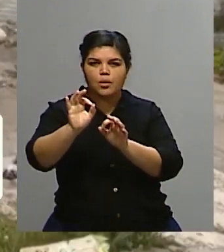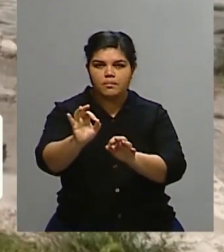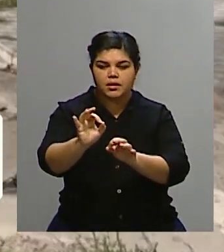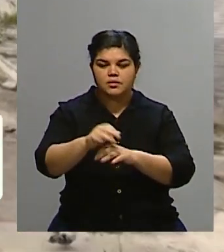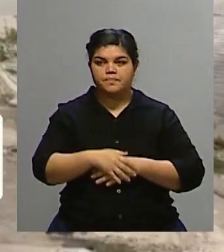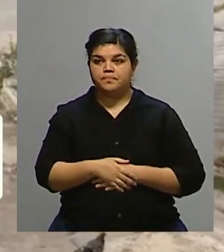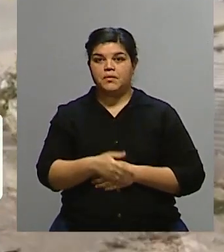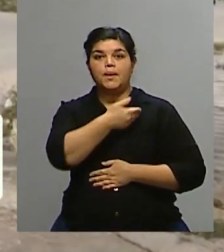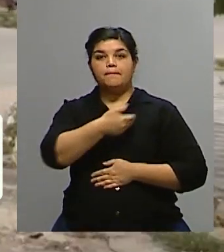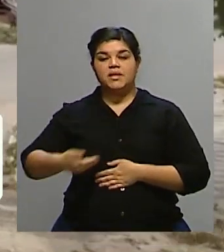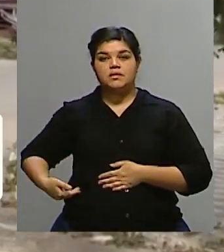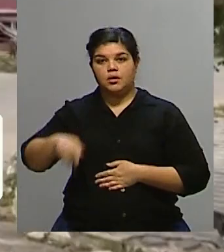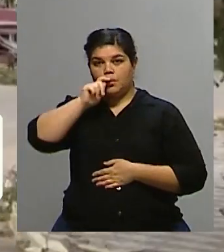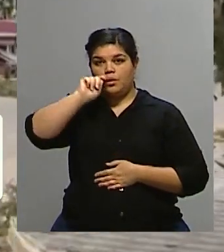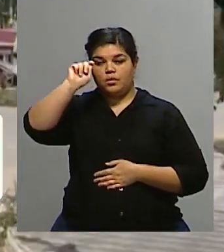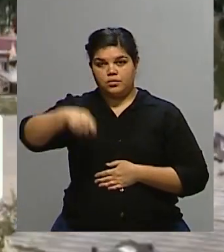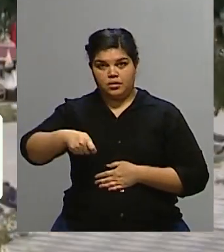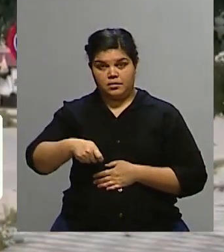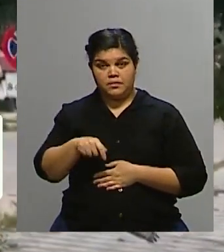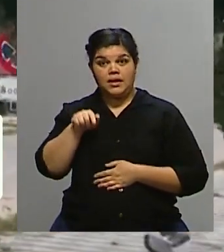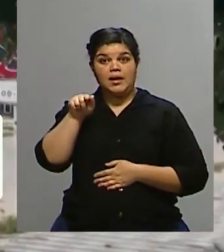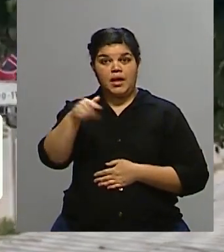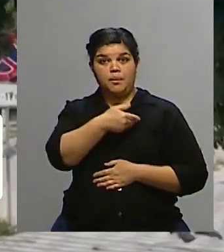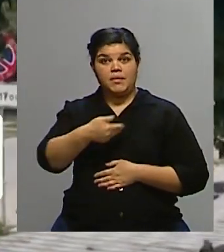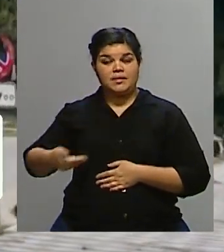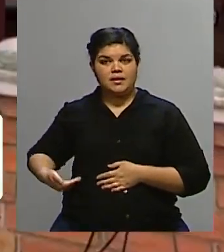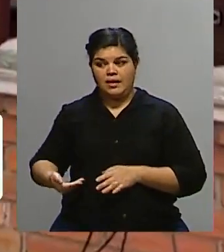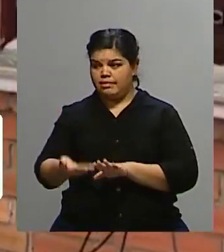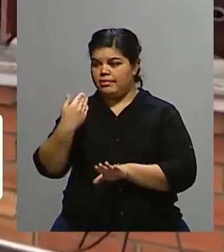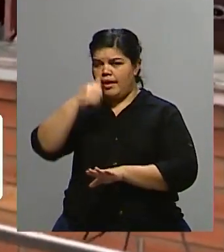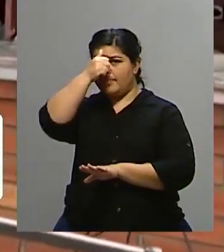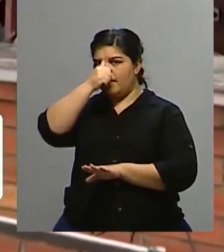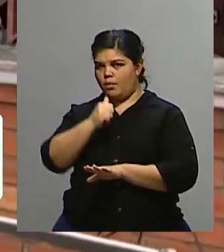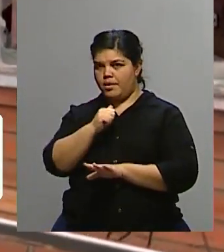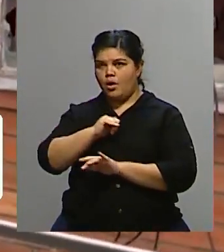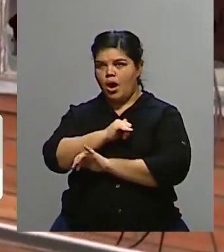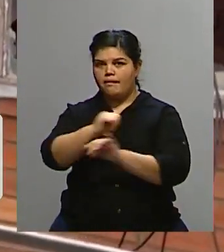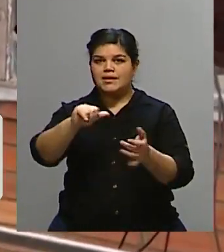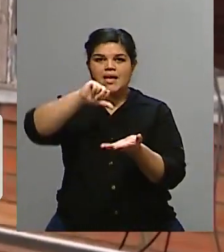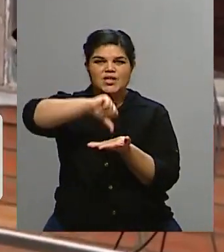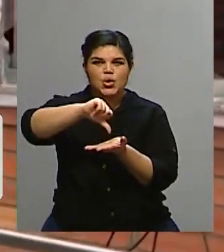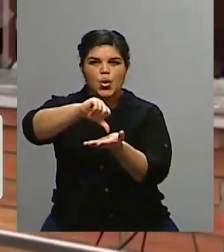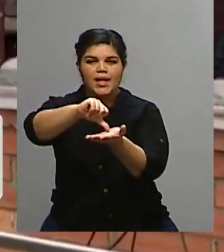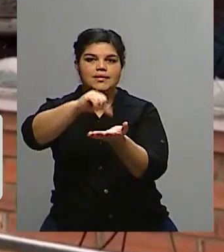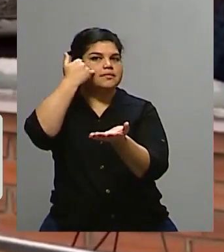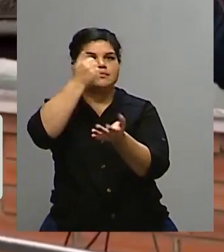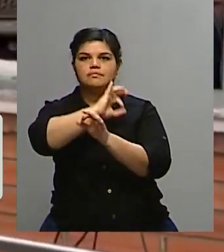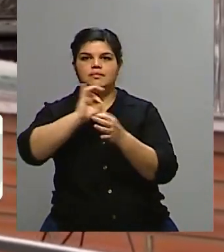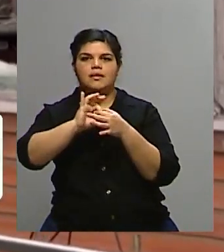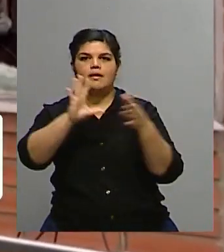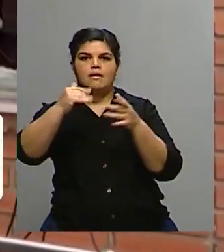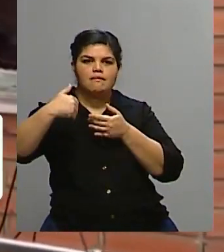El presidente ucraniano Volodymyr Zelensky ya había anunciado el domingo que la ciudad de Isium había sido liberada como parte de la